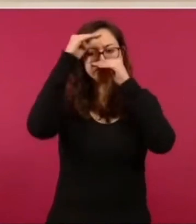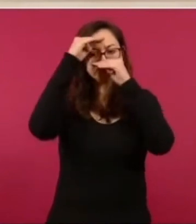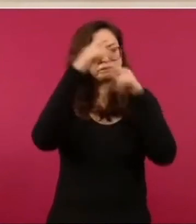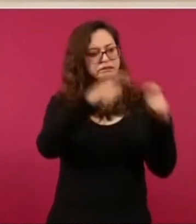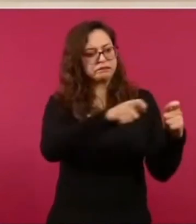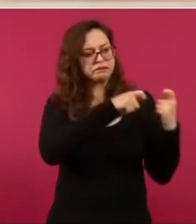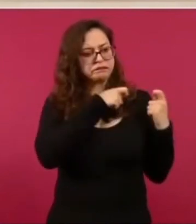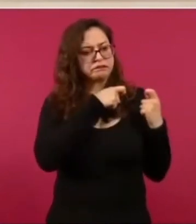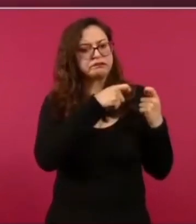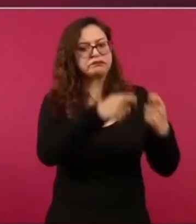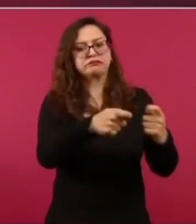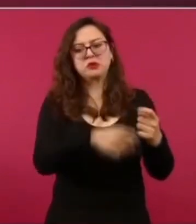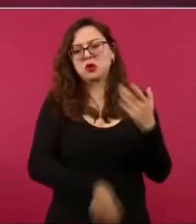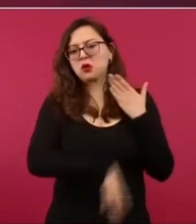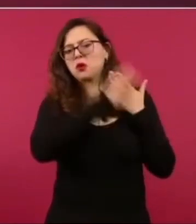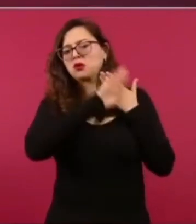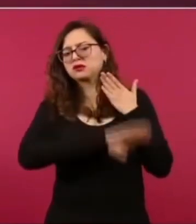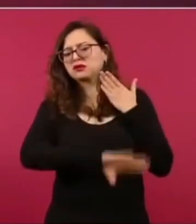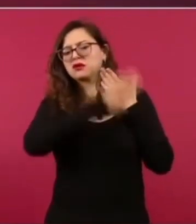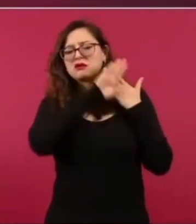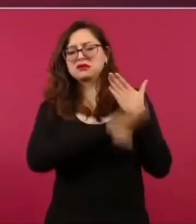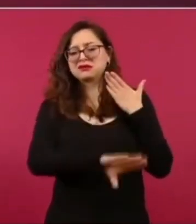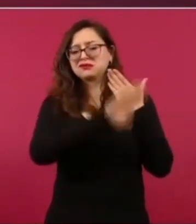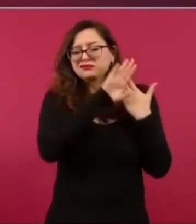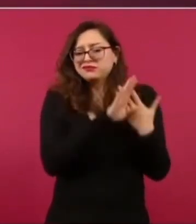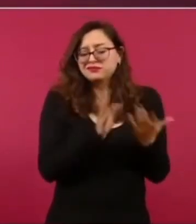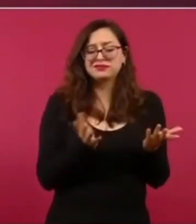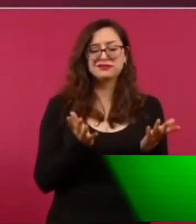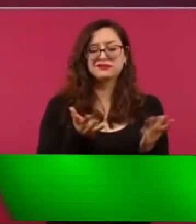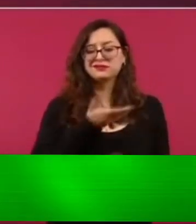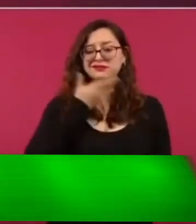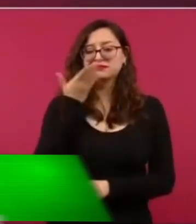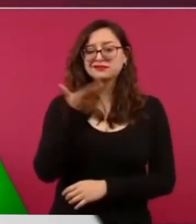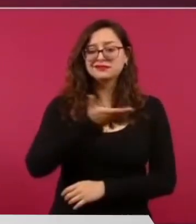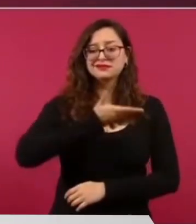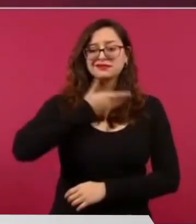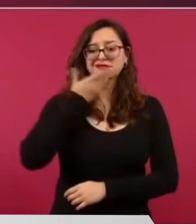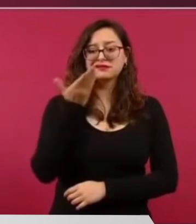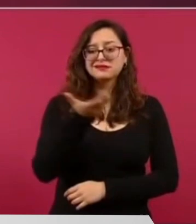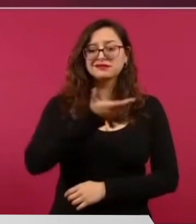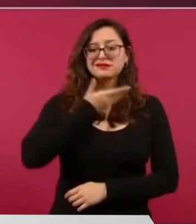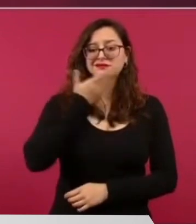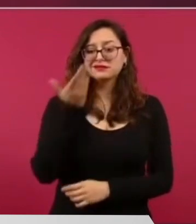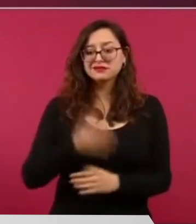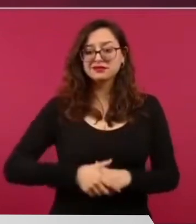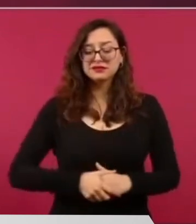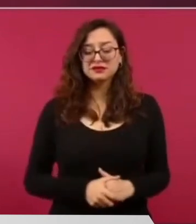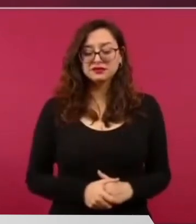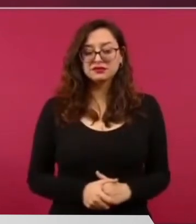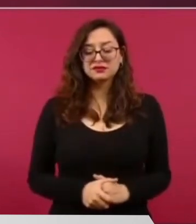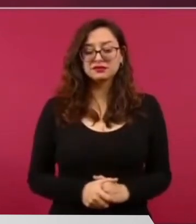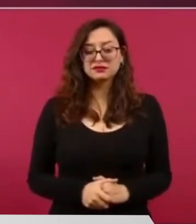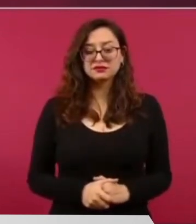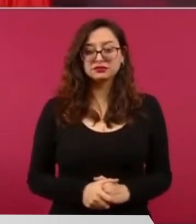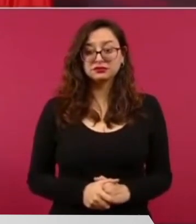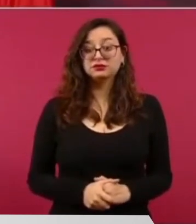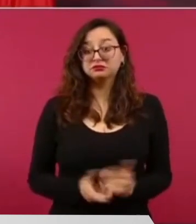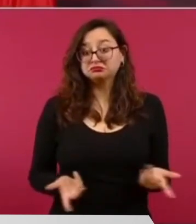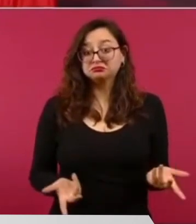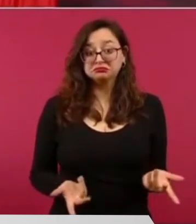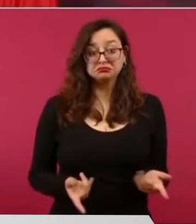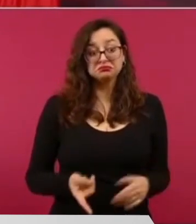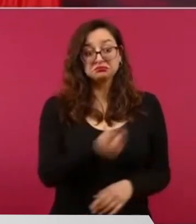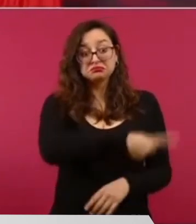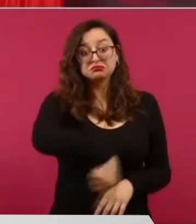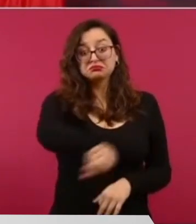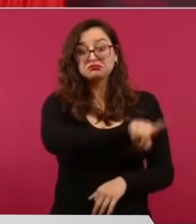y desde luego que van a buscar, como lo han venido